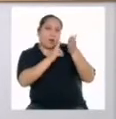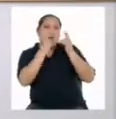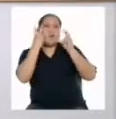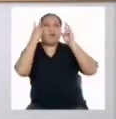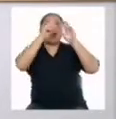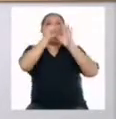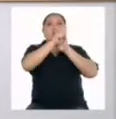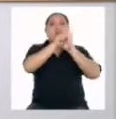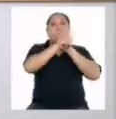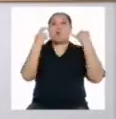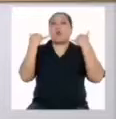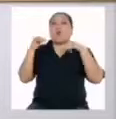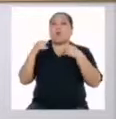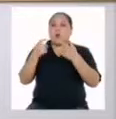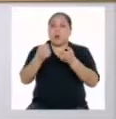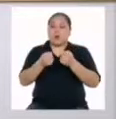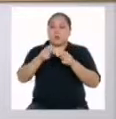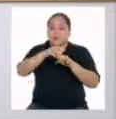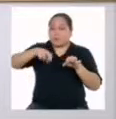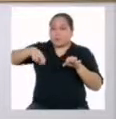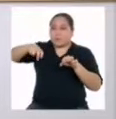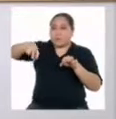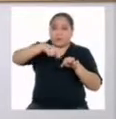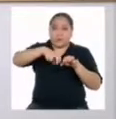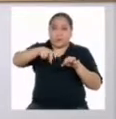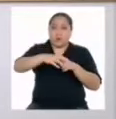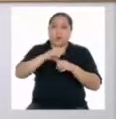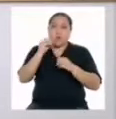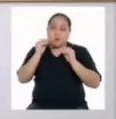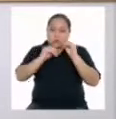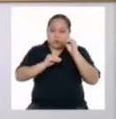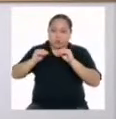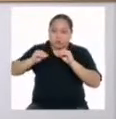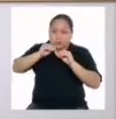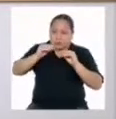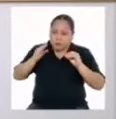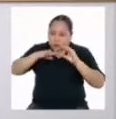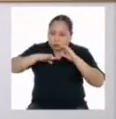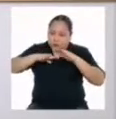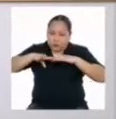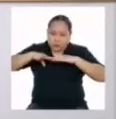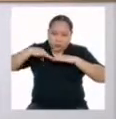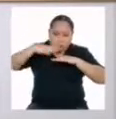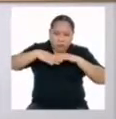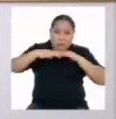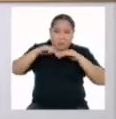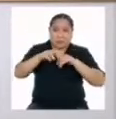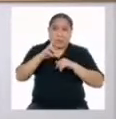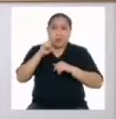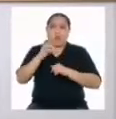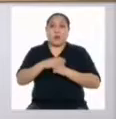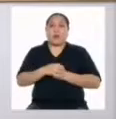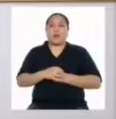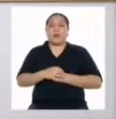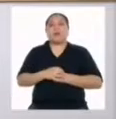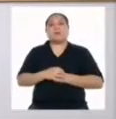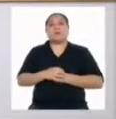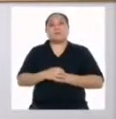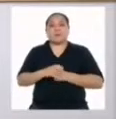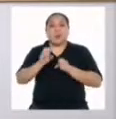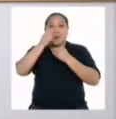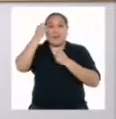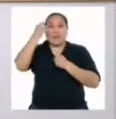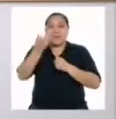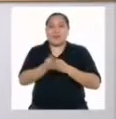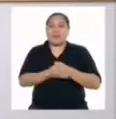ver una película, jugar juegos de mesa o armar rompecabezas, por ejemplo, podrían considerar